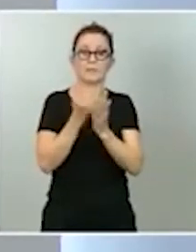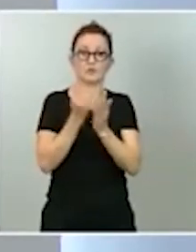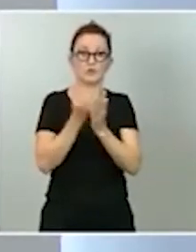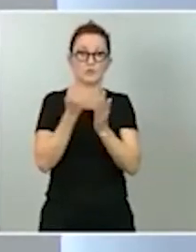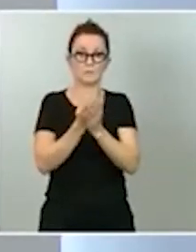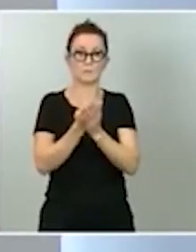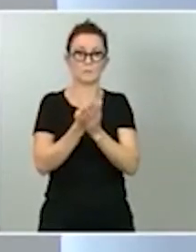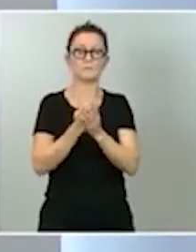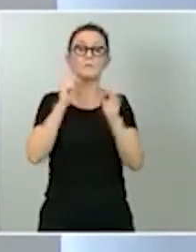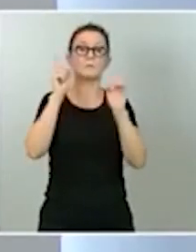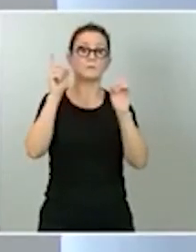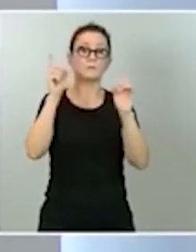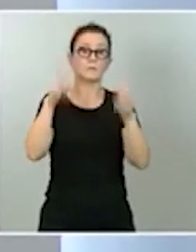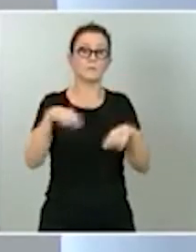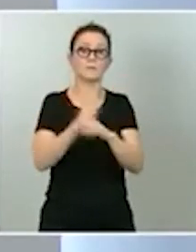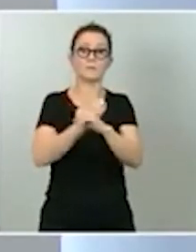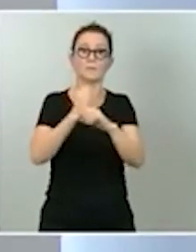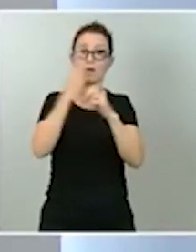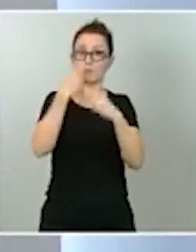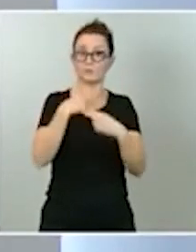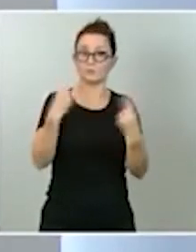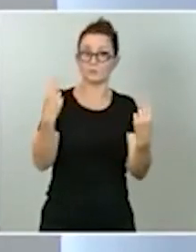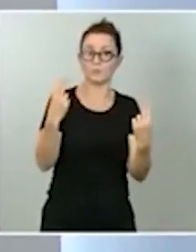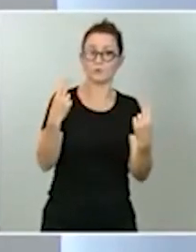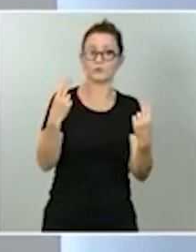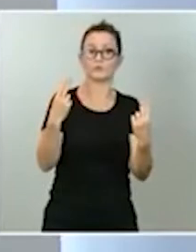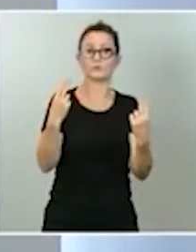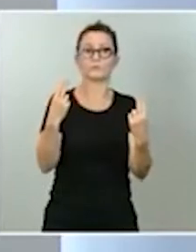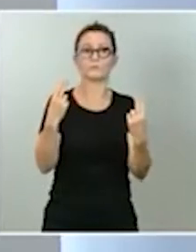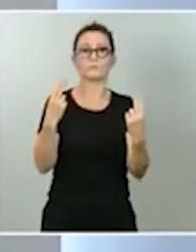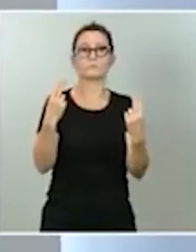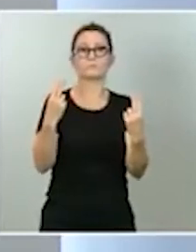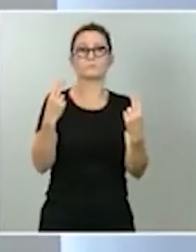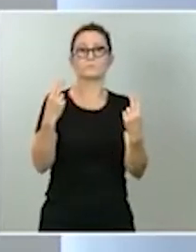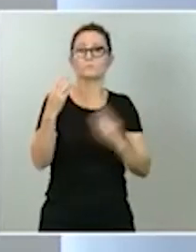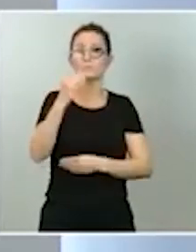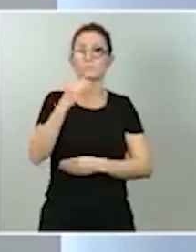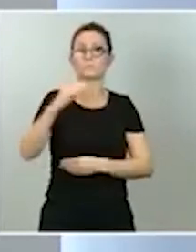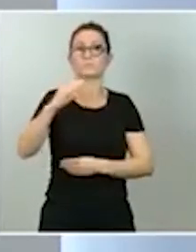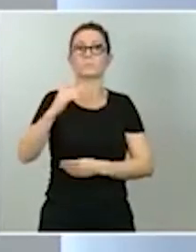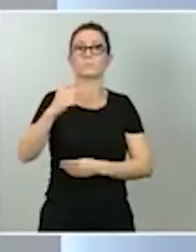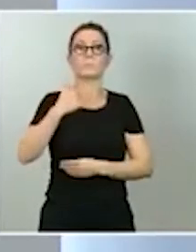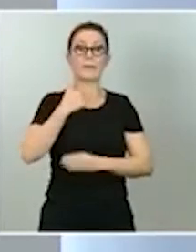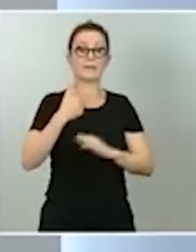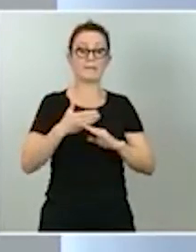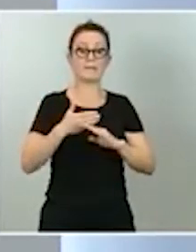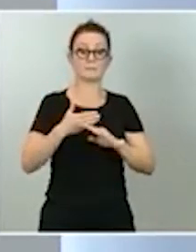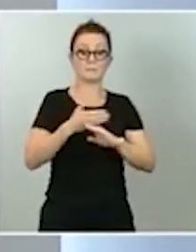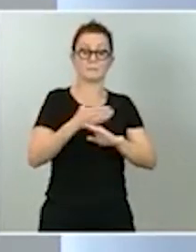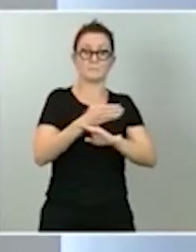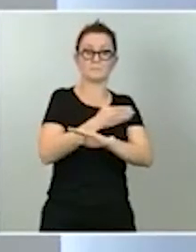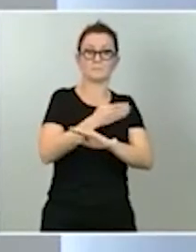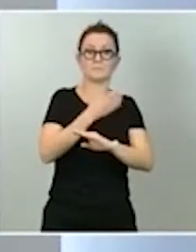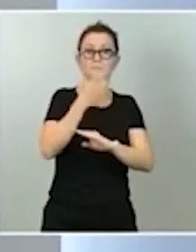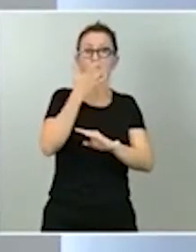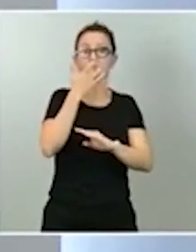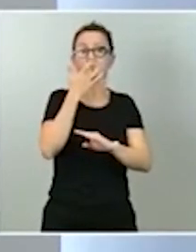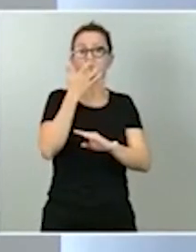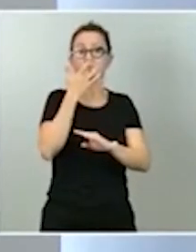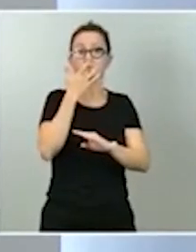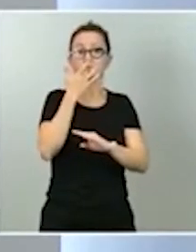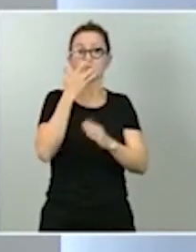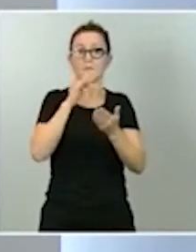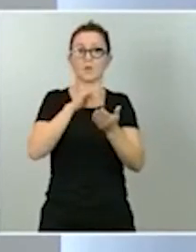trabajadores públicos que han recuperado en buena parte las pérdidas que se hubieran podido producir en los años anteriores. Las